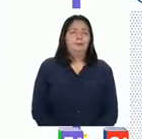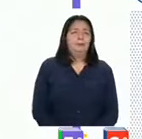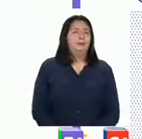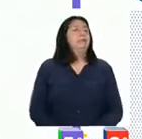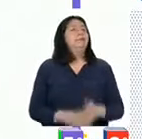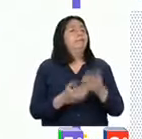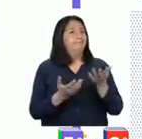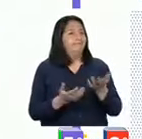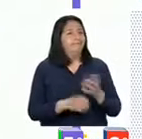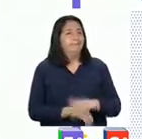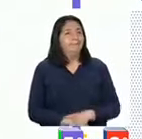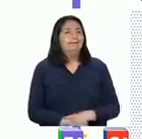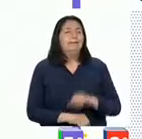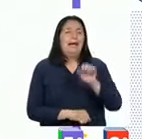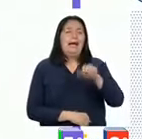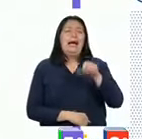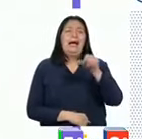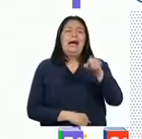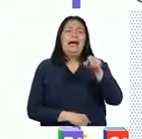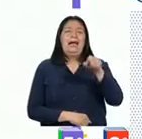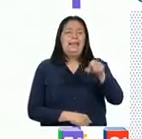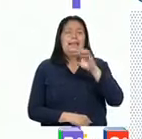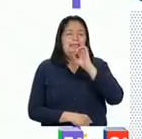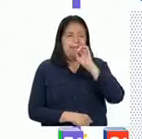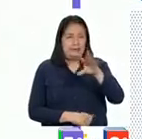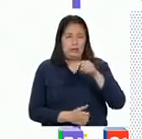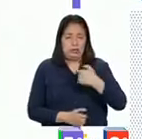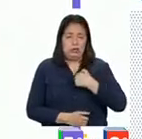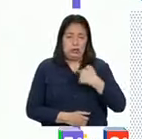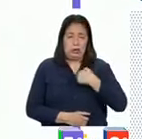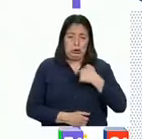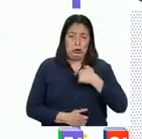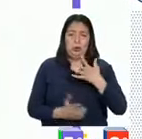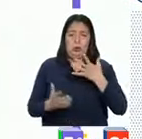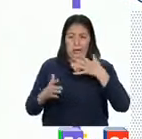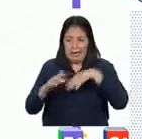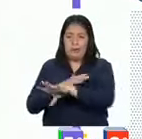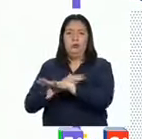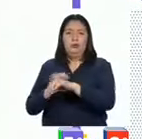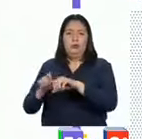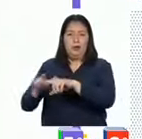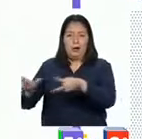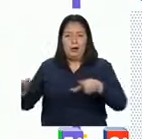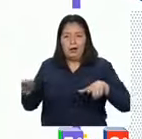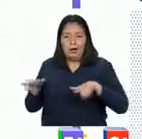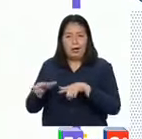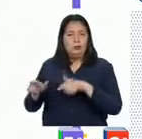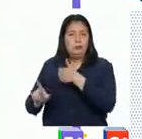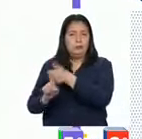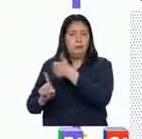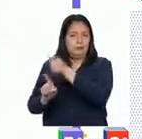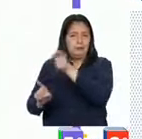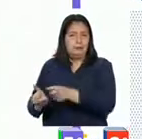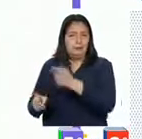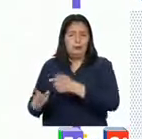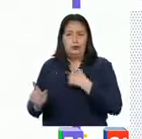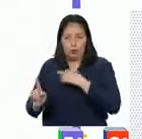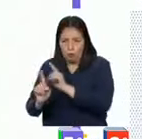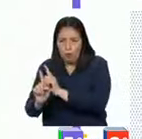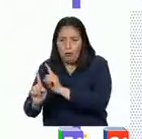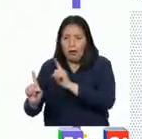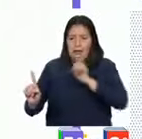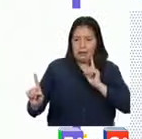Ah, sí. Aquí también dice que si yo invado el espacio personal de otra persona, debo